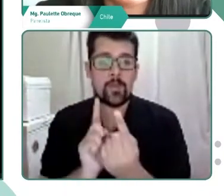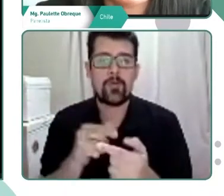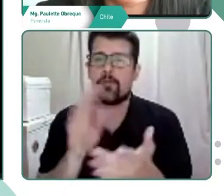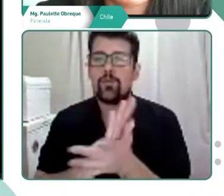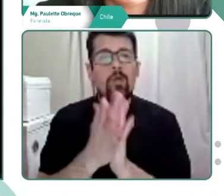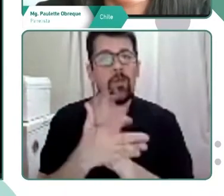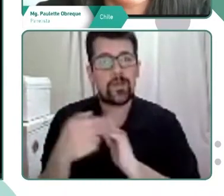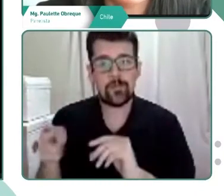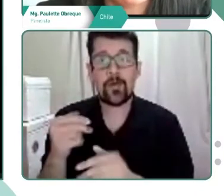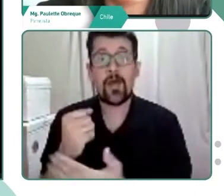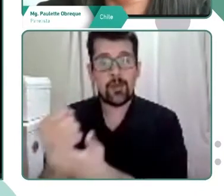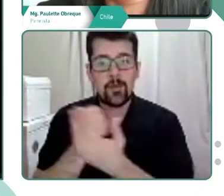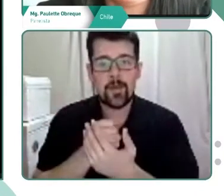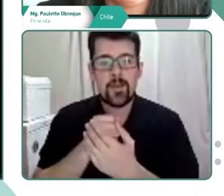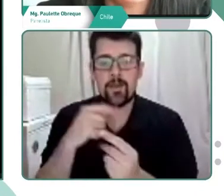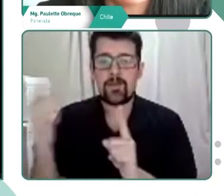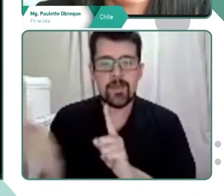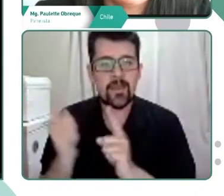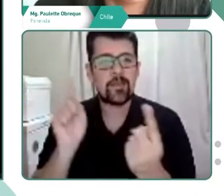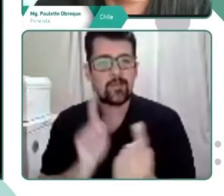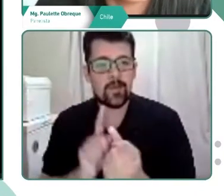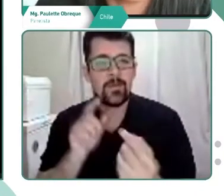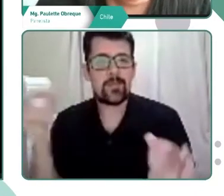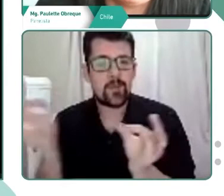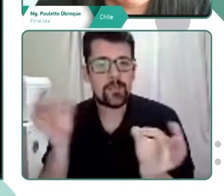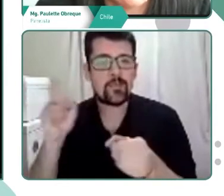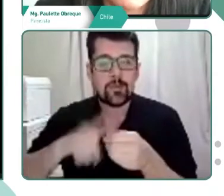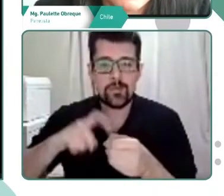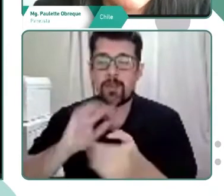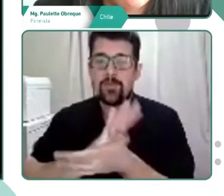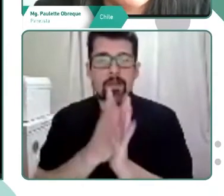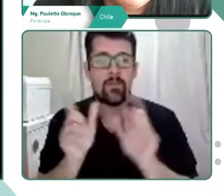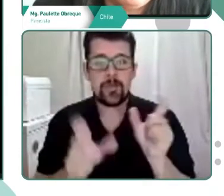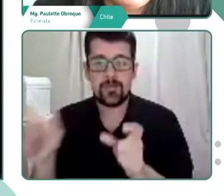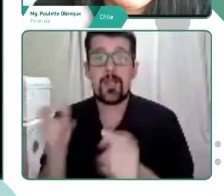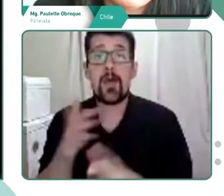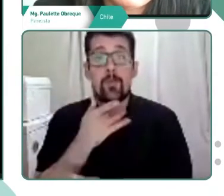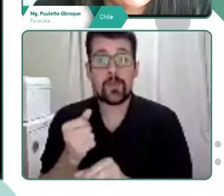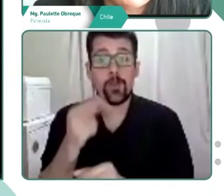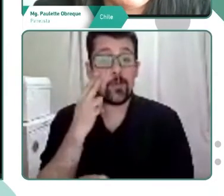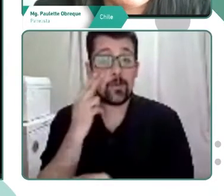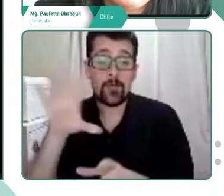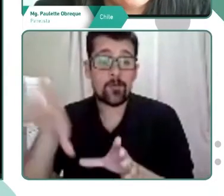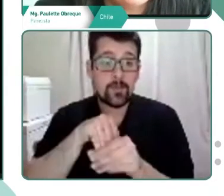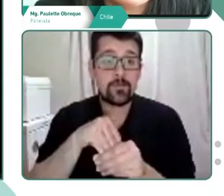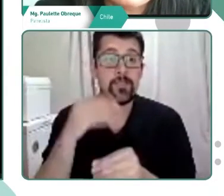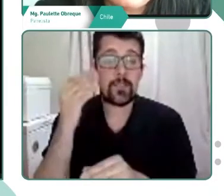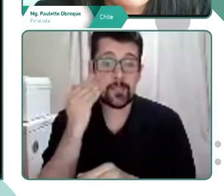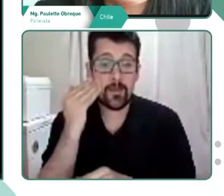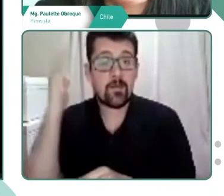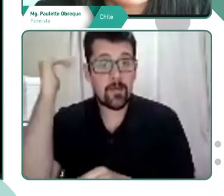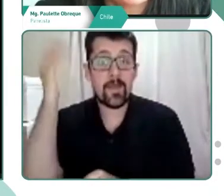todo esto enriquece la interacción entre los participantes porque el contenido se anticipa. Por último, indicar que esta metodología